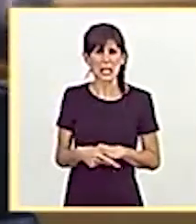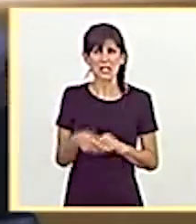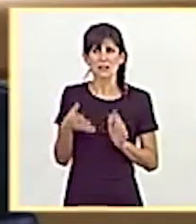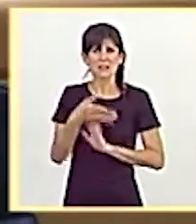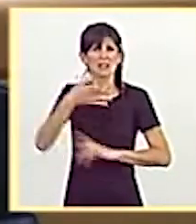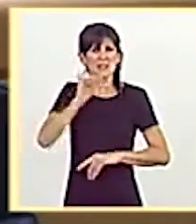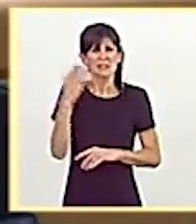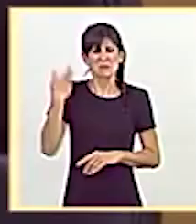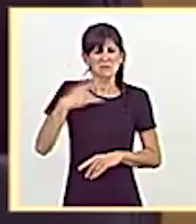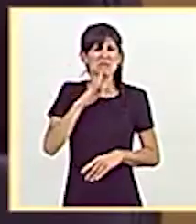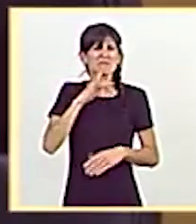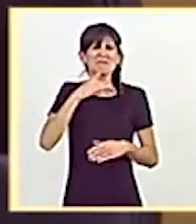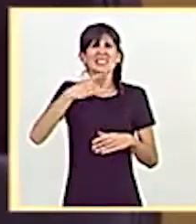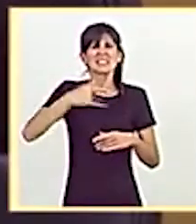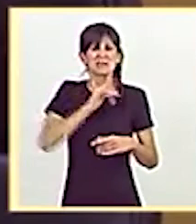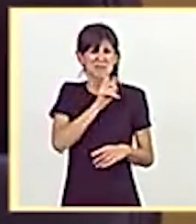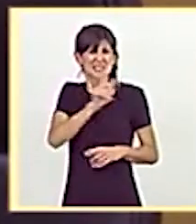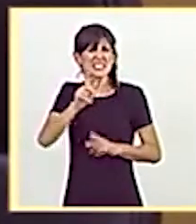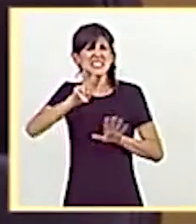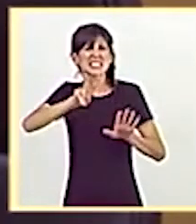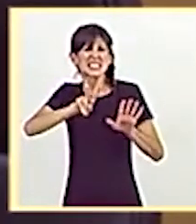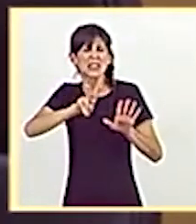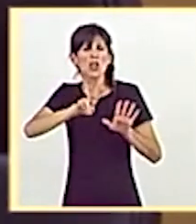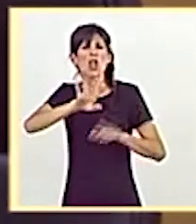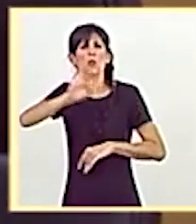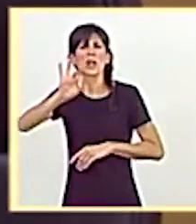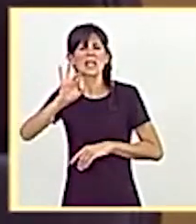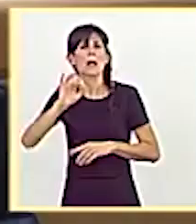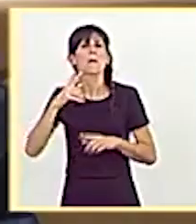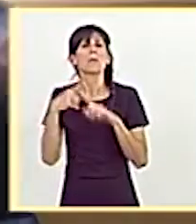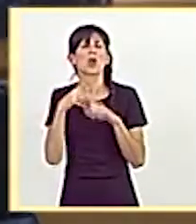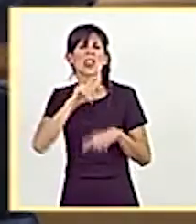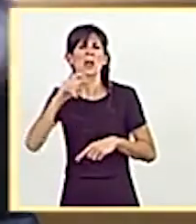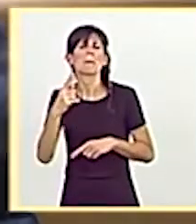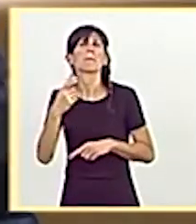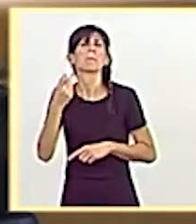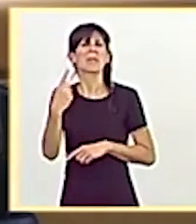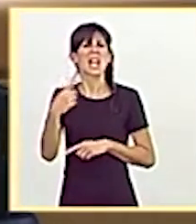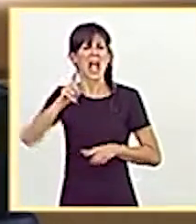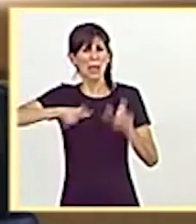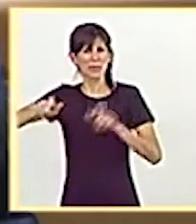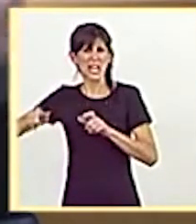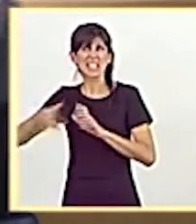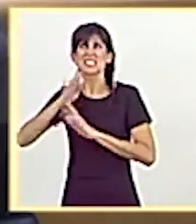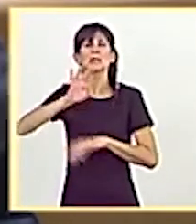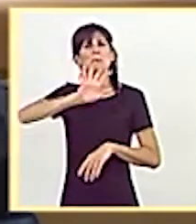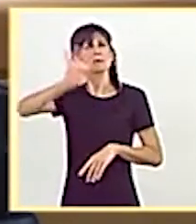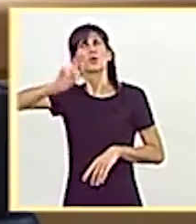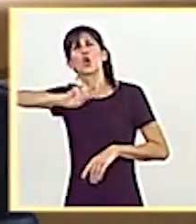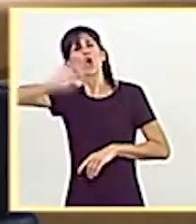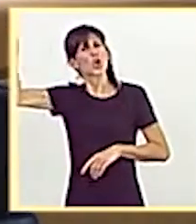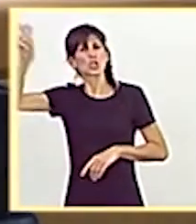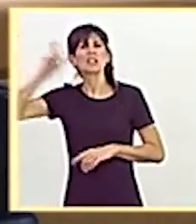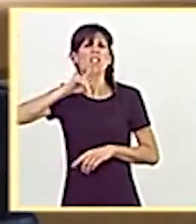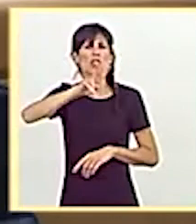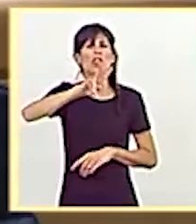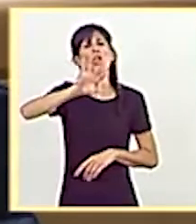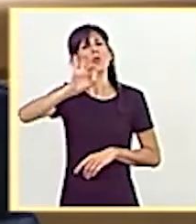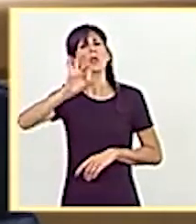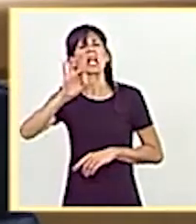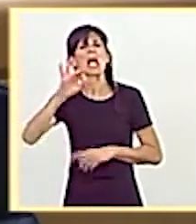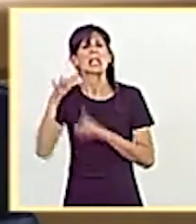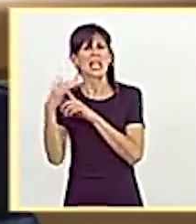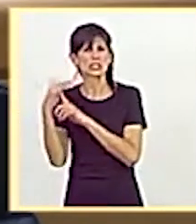Estábamos en tasas de incidencia de 750 por 100.000 habitantes, señoría. Y otros países europeos han actuado con 250 casas por 100.000